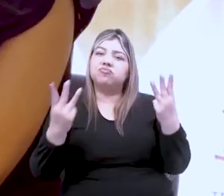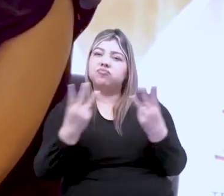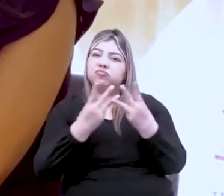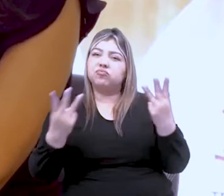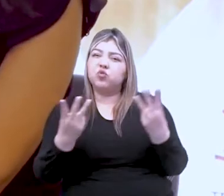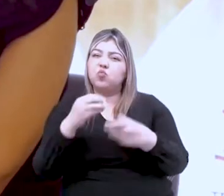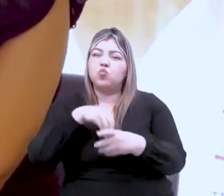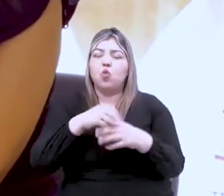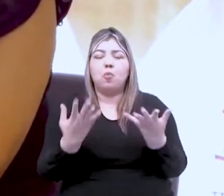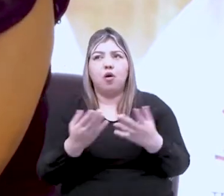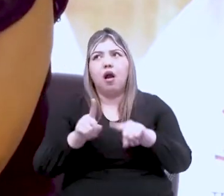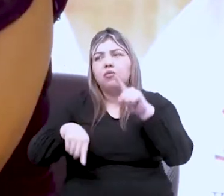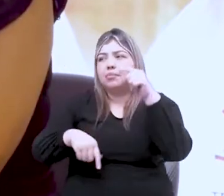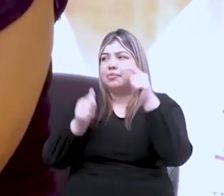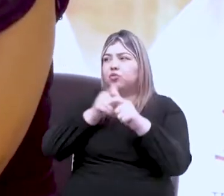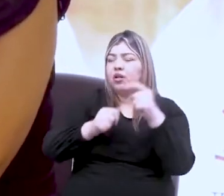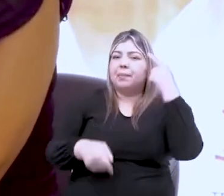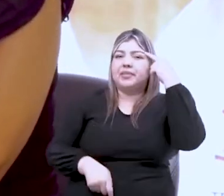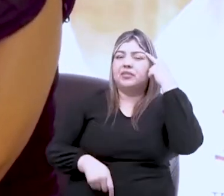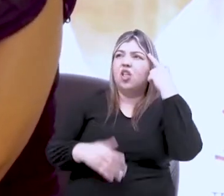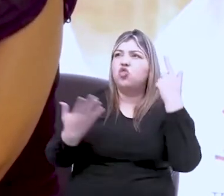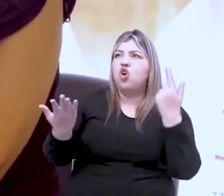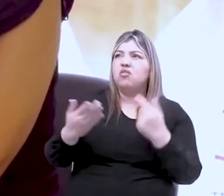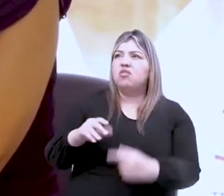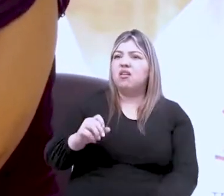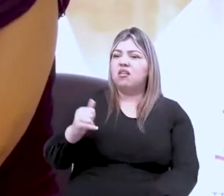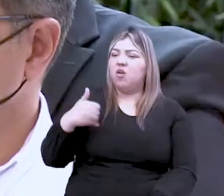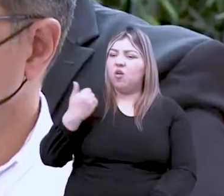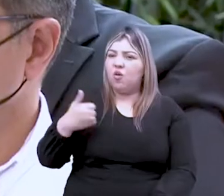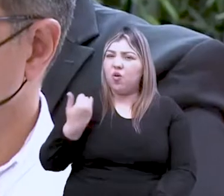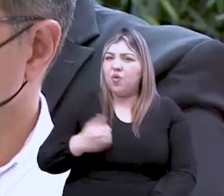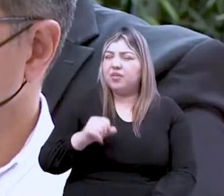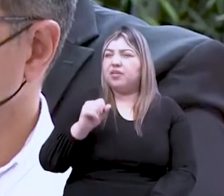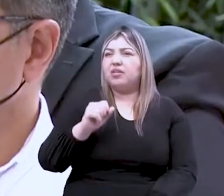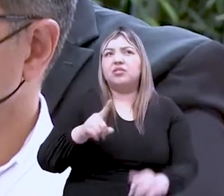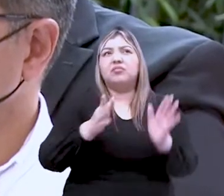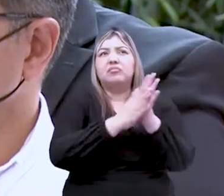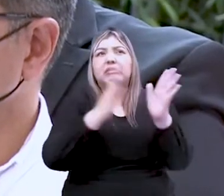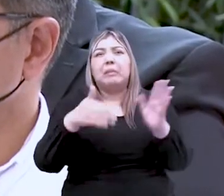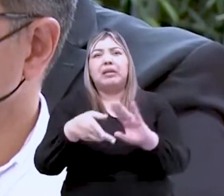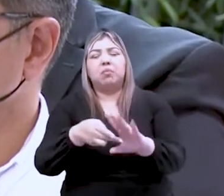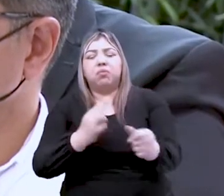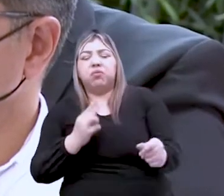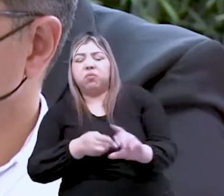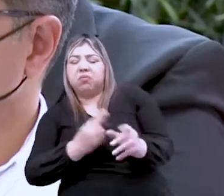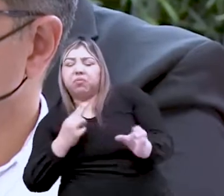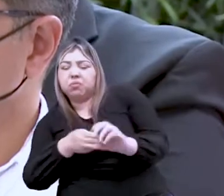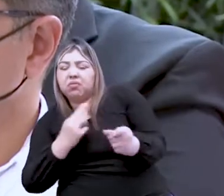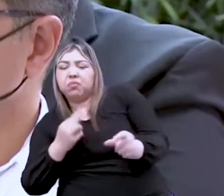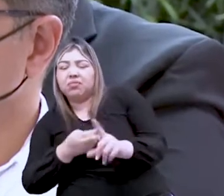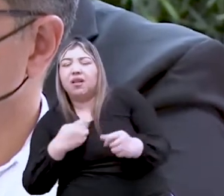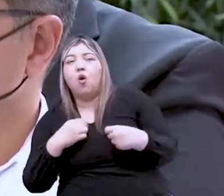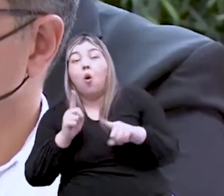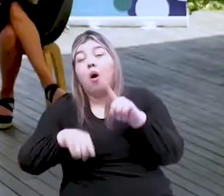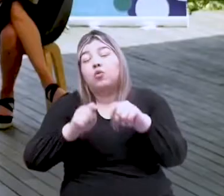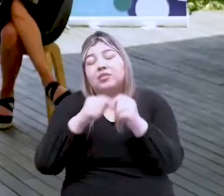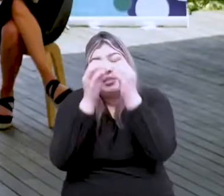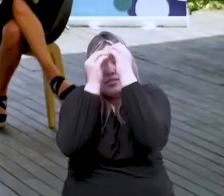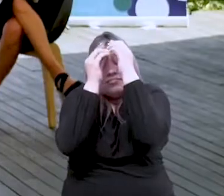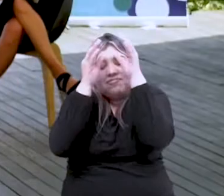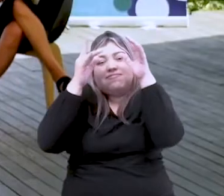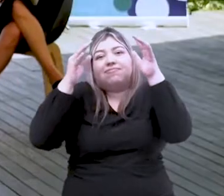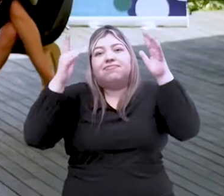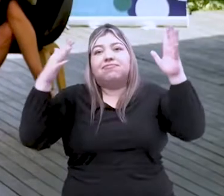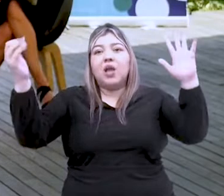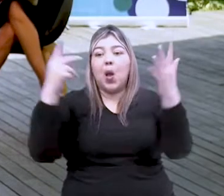bueno, ¿y la secundaria? ¿Dónde están los jóvenes? ¿Dónde se presenta una alta deserción? ¿Dónde hay un anhelo de proyecto de vida? Pues ahí